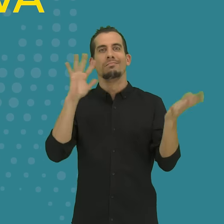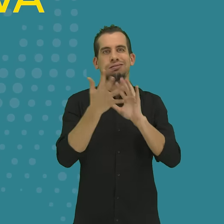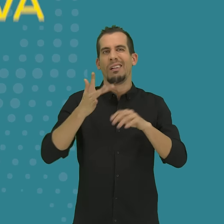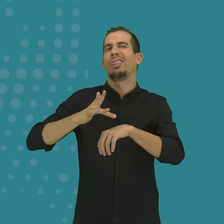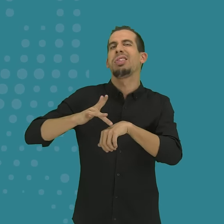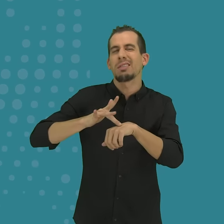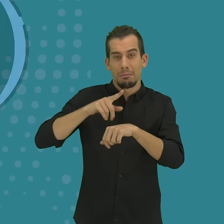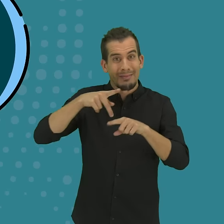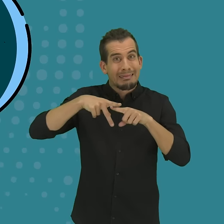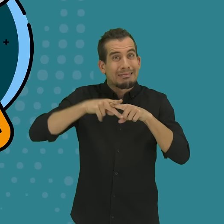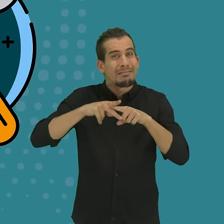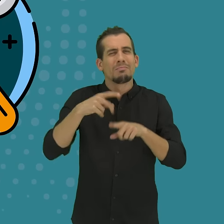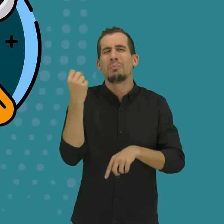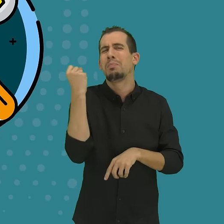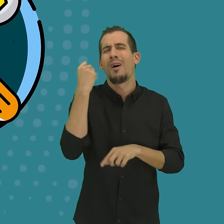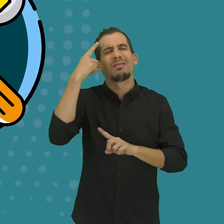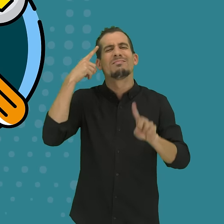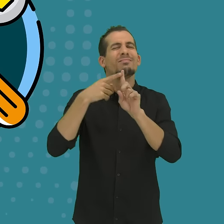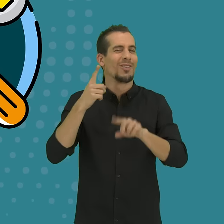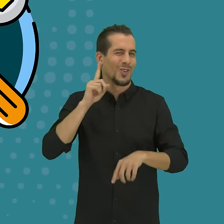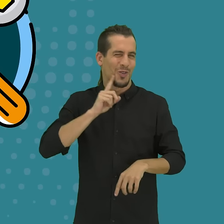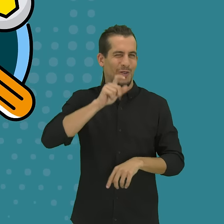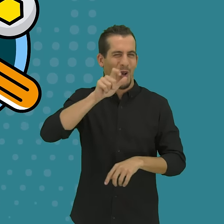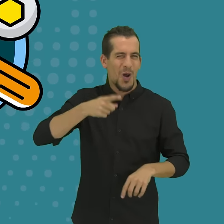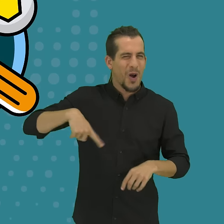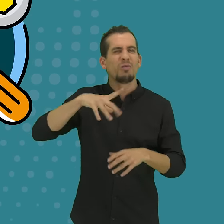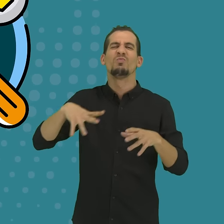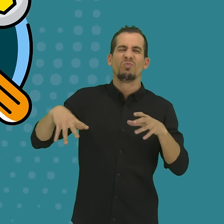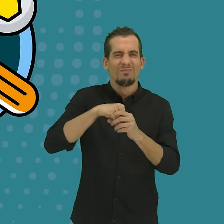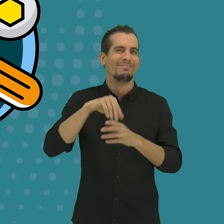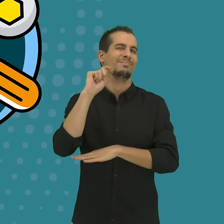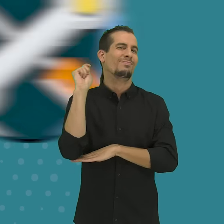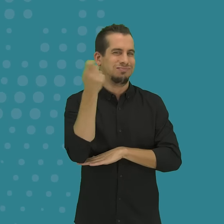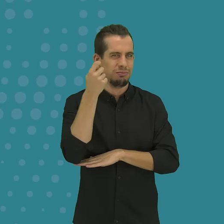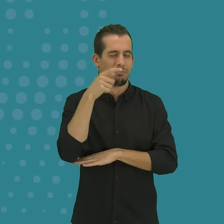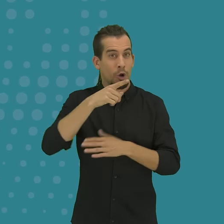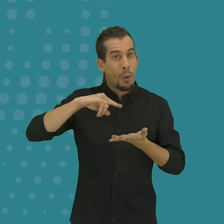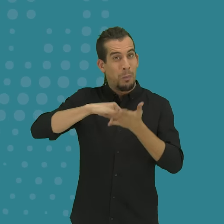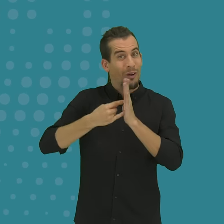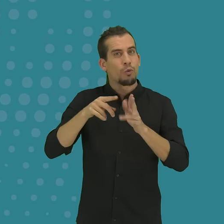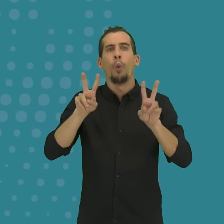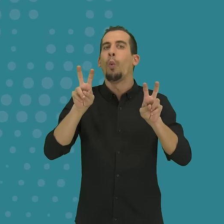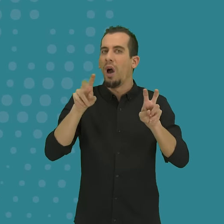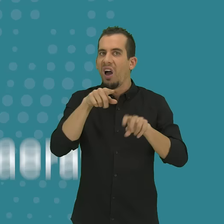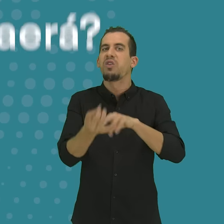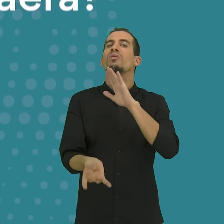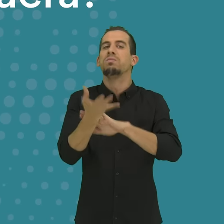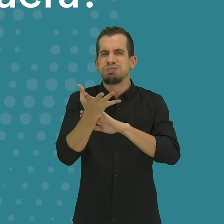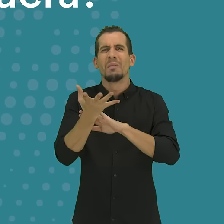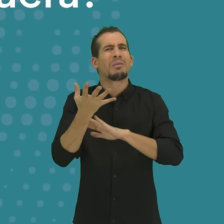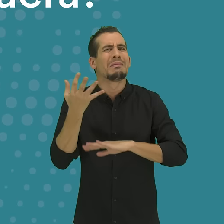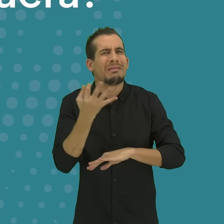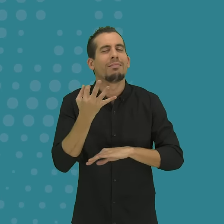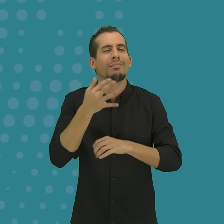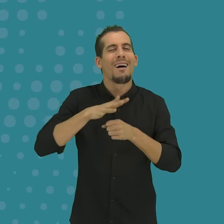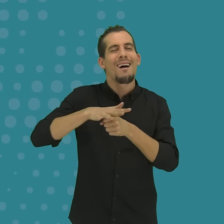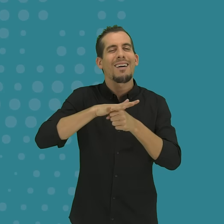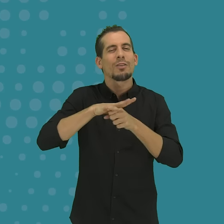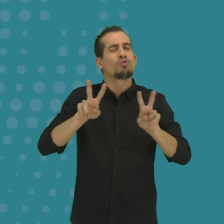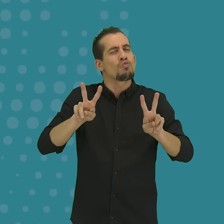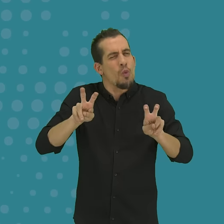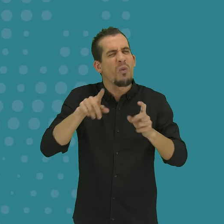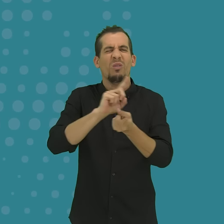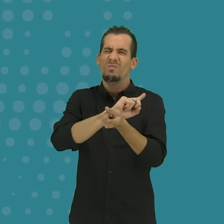asociativa. Una herramienta poderosa para lograr la inclusión de las personas sordas. ¿Qué es lo nuevo que traerá?